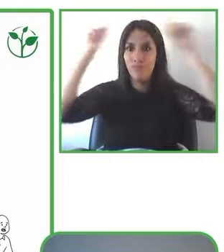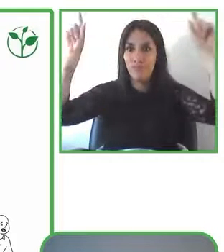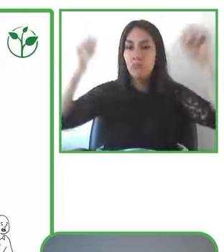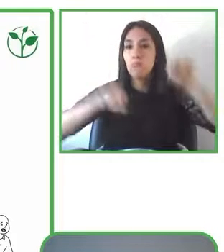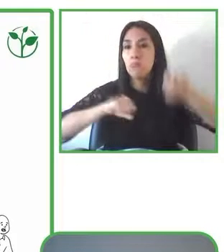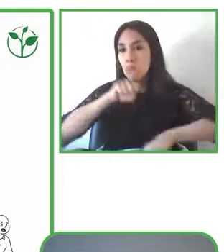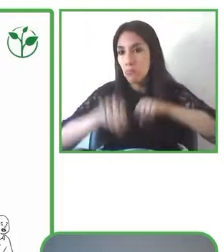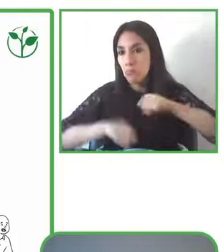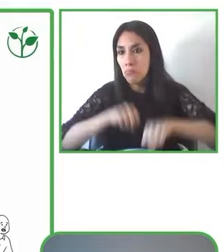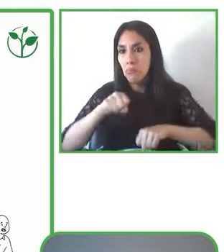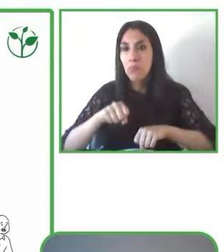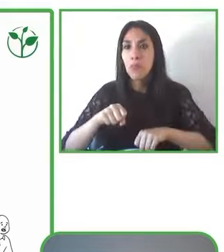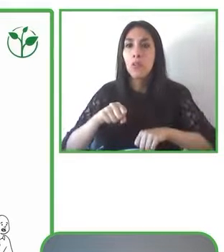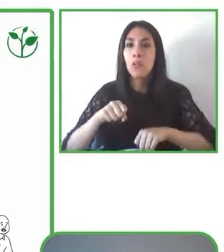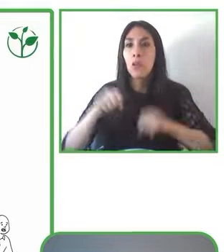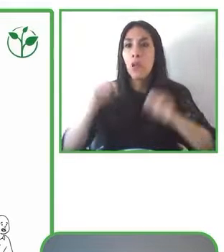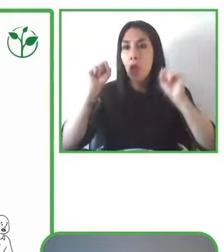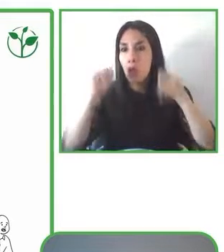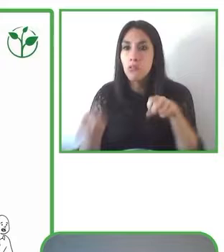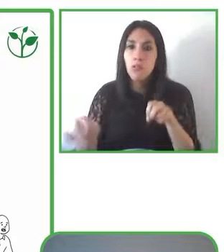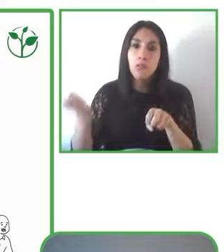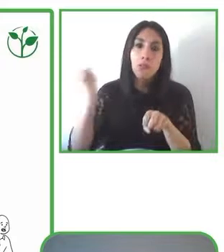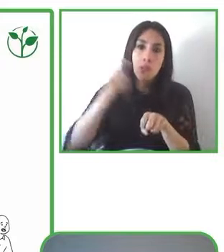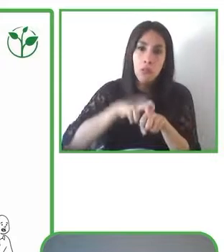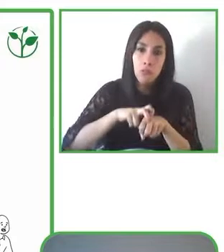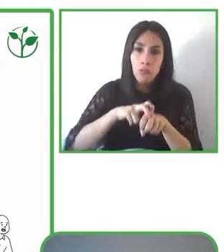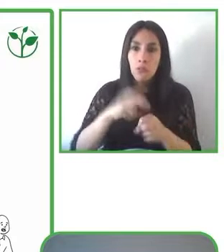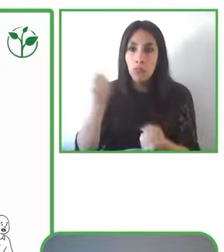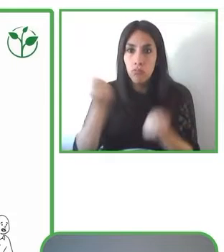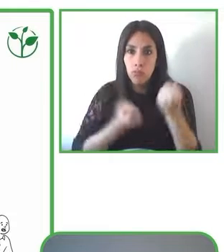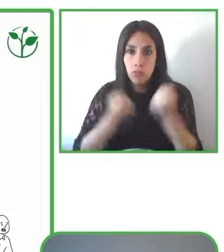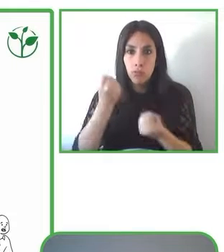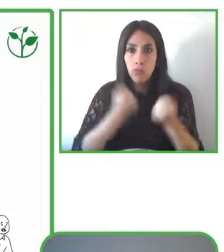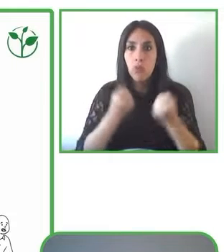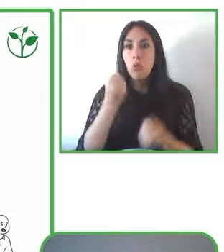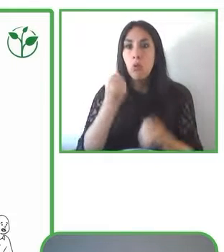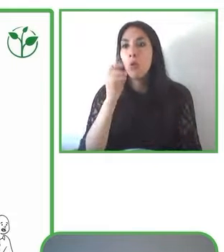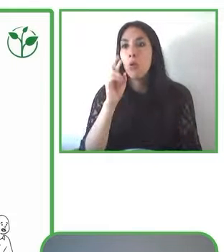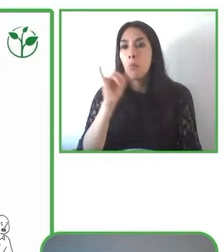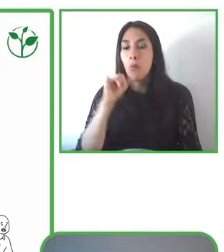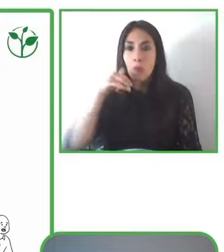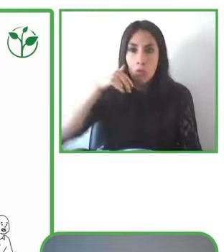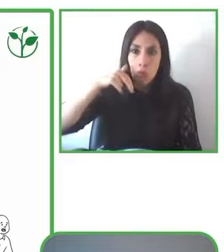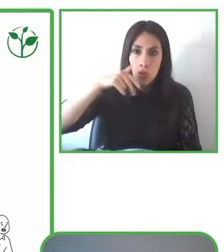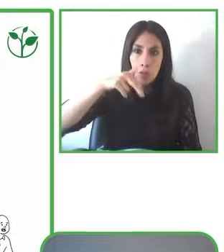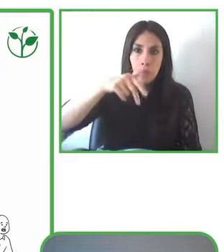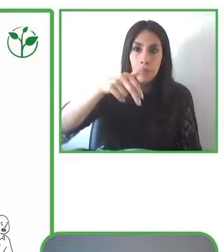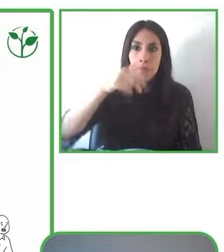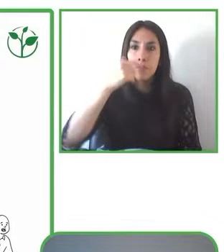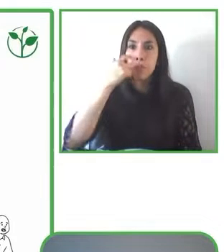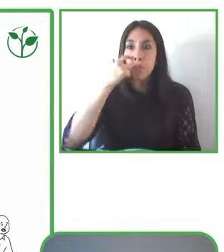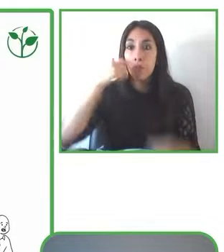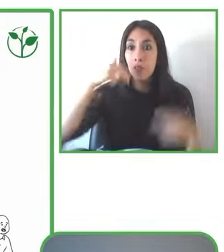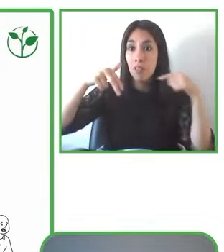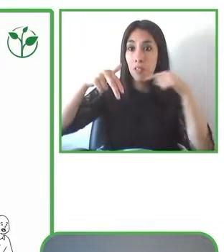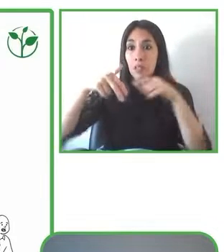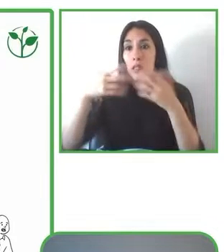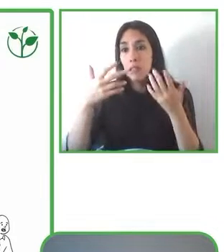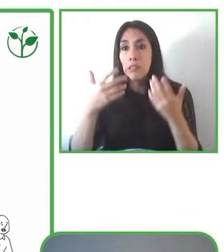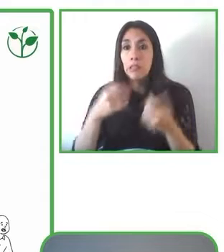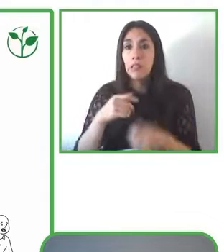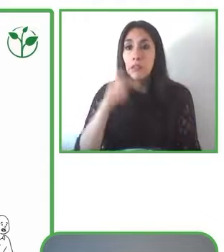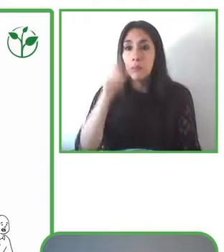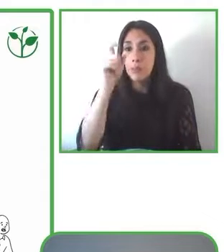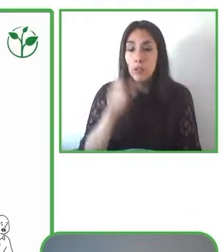y también la caminata, que es un modo de transporte de las personas. Entonces, podemos